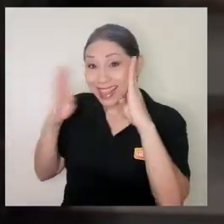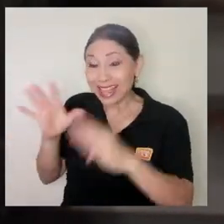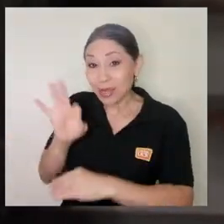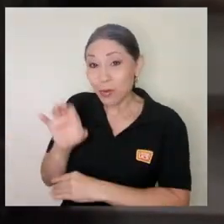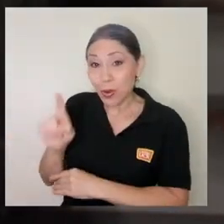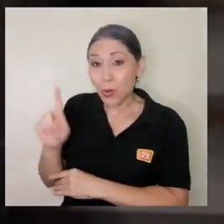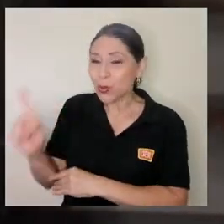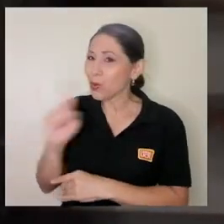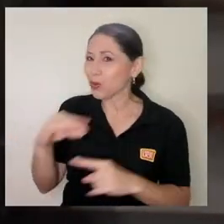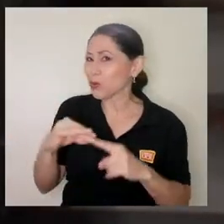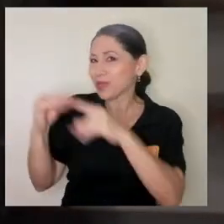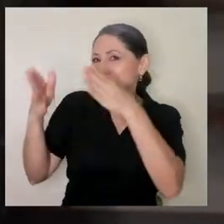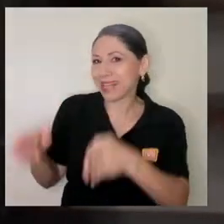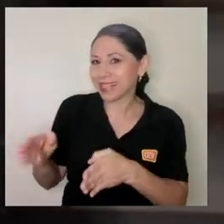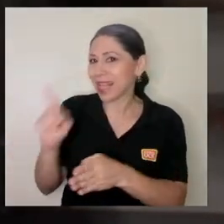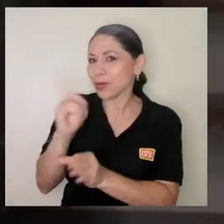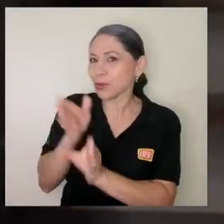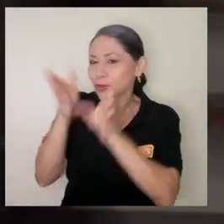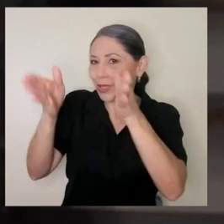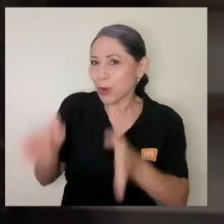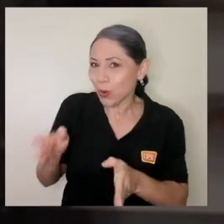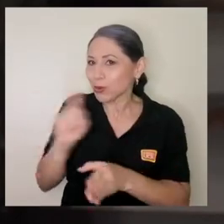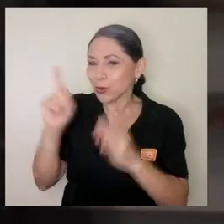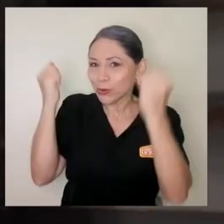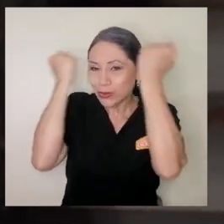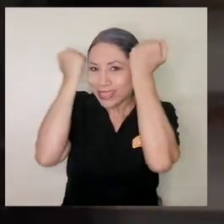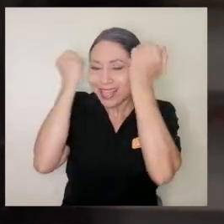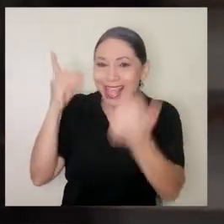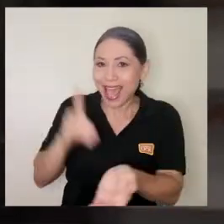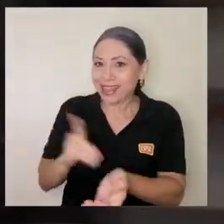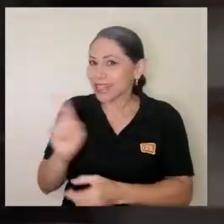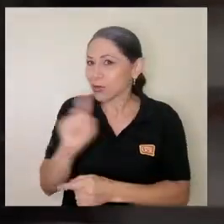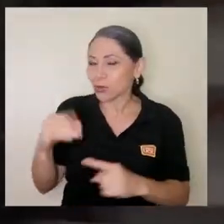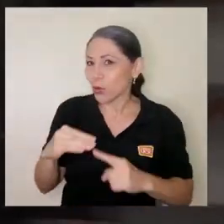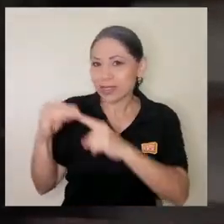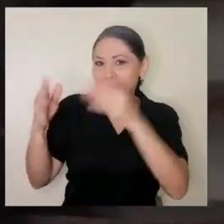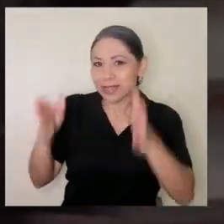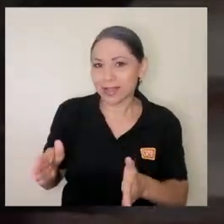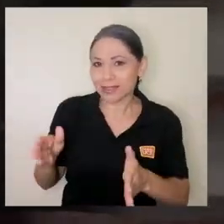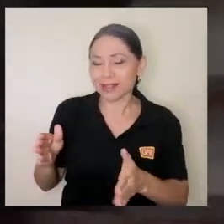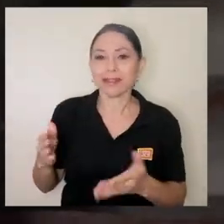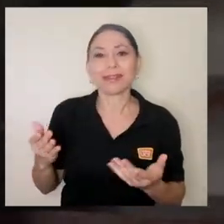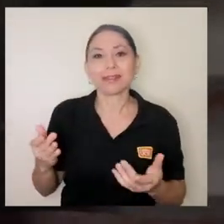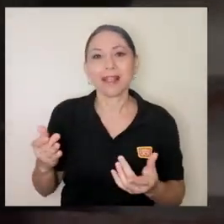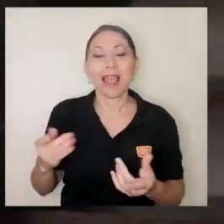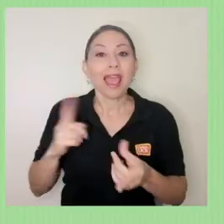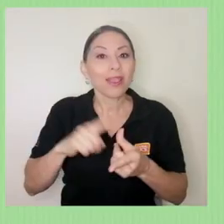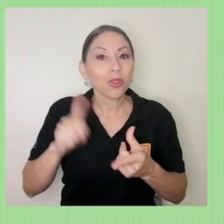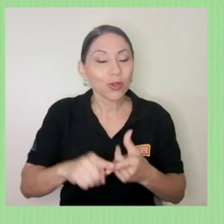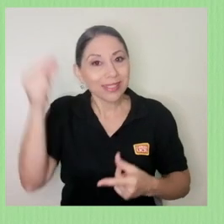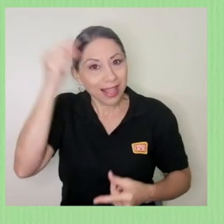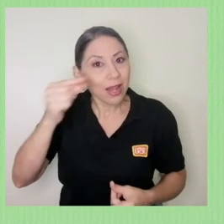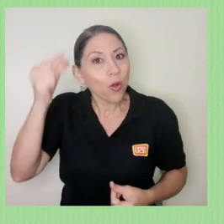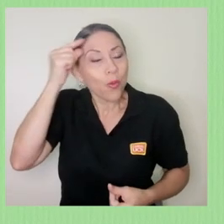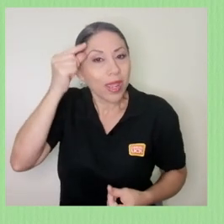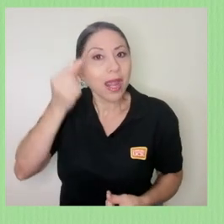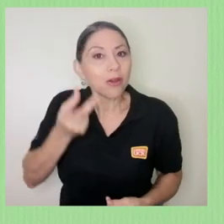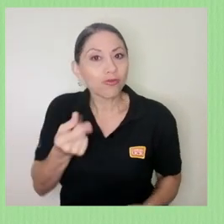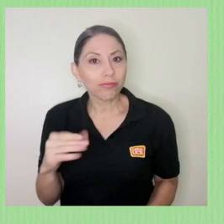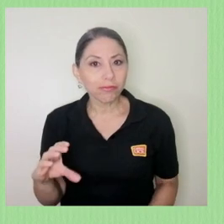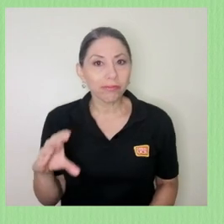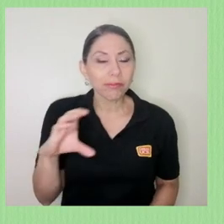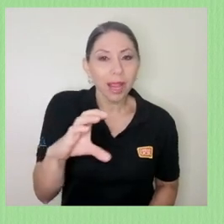especialistas no son psicólogos y psicólogas no son psiquiatras no son especialistas entonces en ese sentido tener que el gobierno